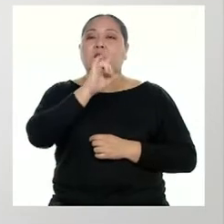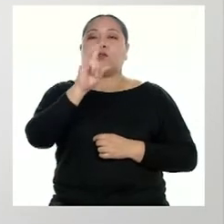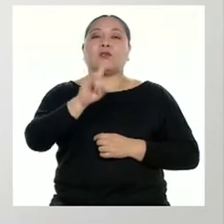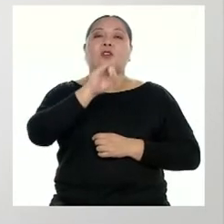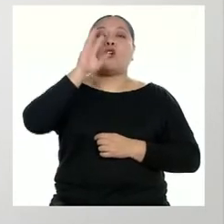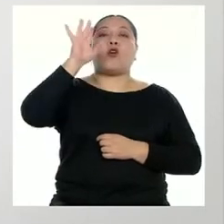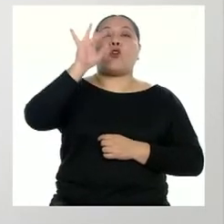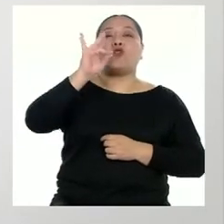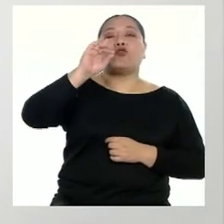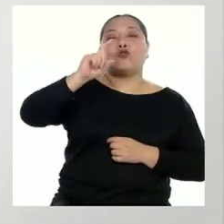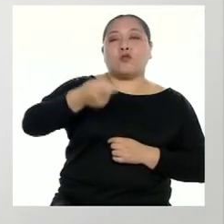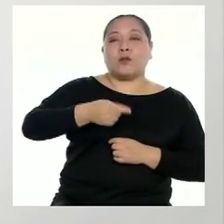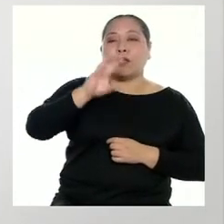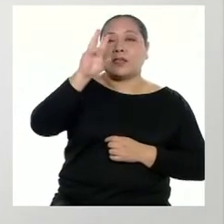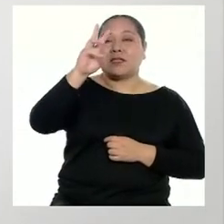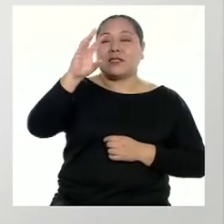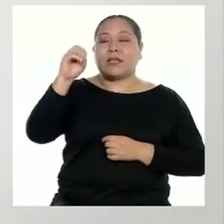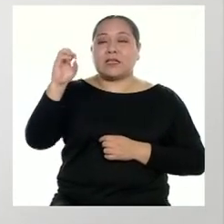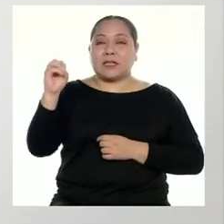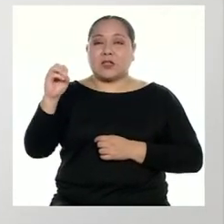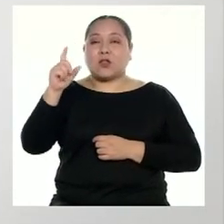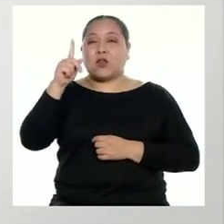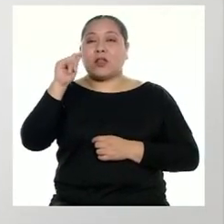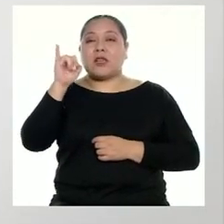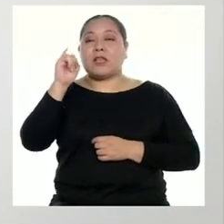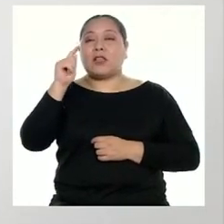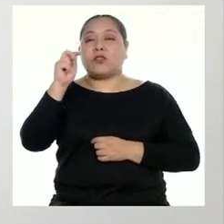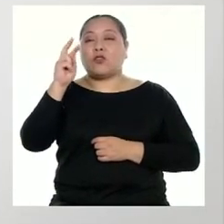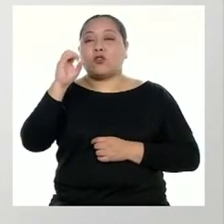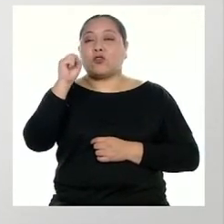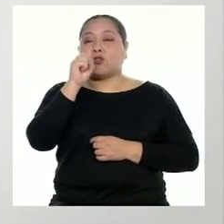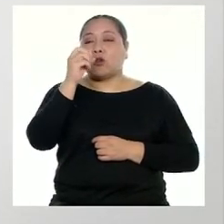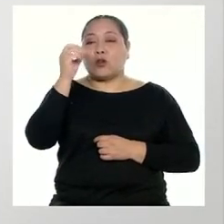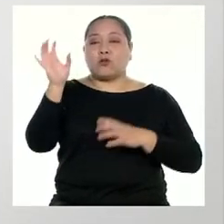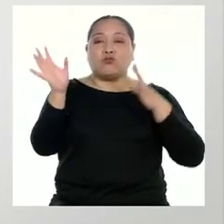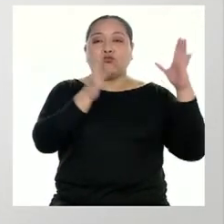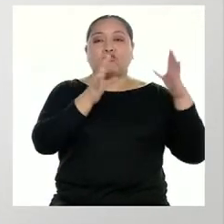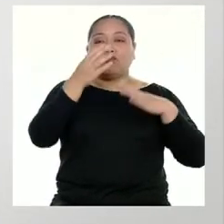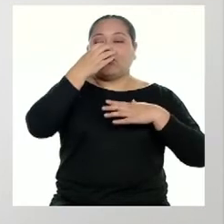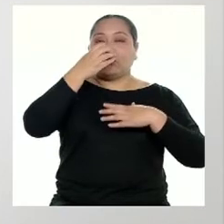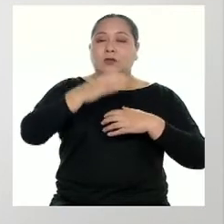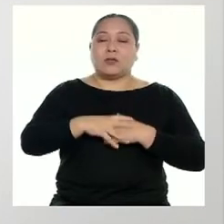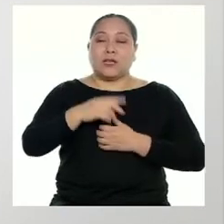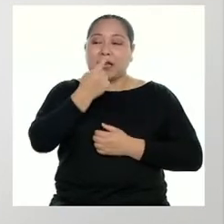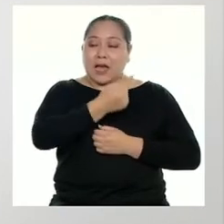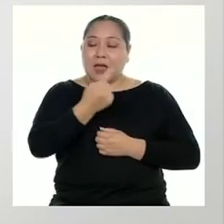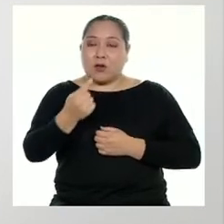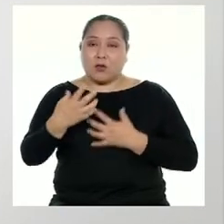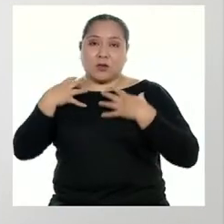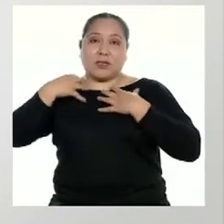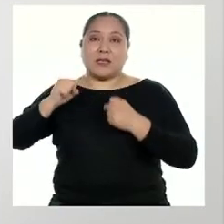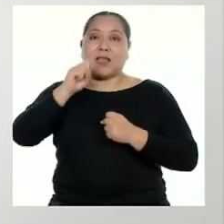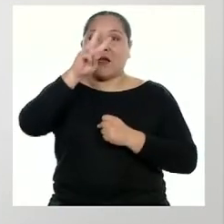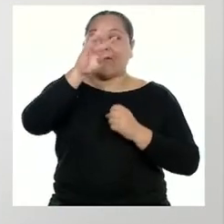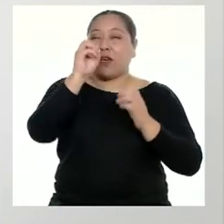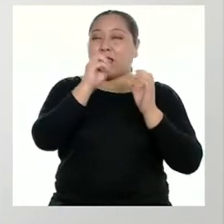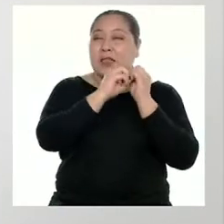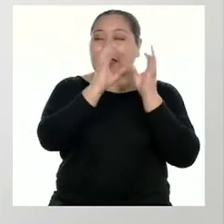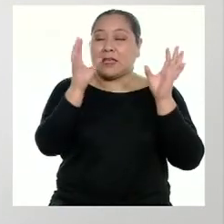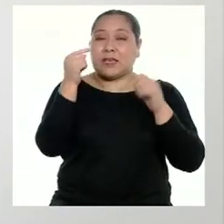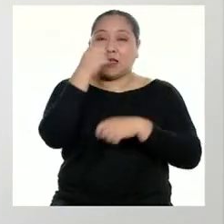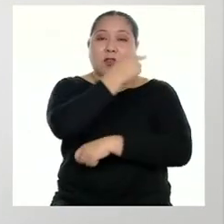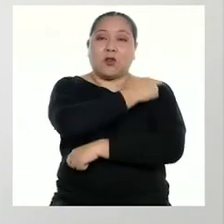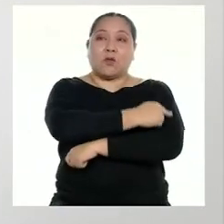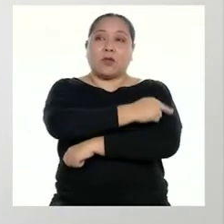.640 litros de oxígeno. Y si cada uno de ellos se recupera en 20 días aproximadamente, el